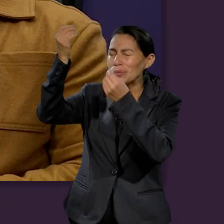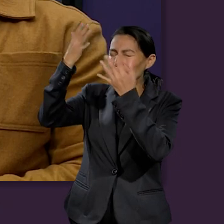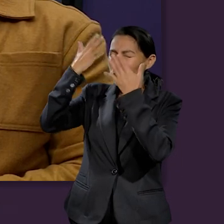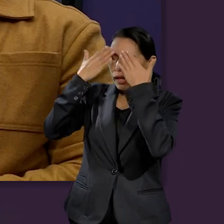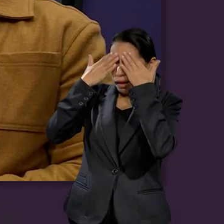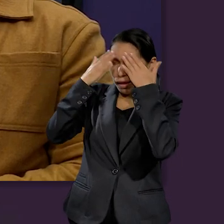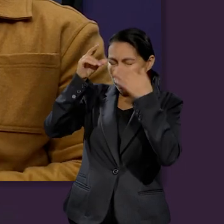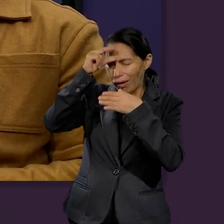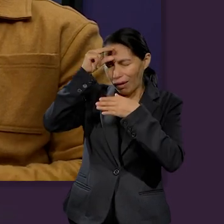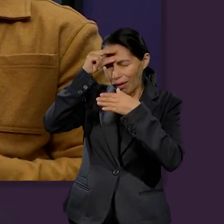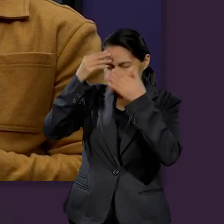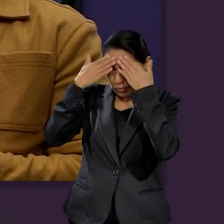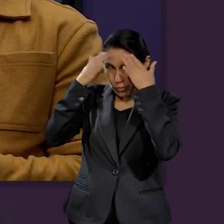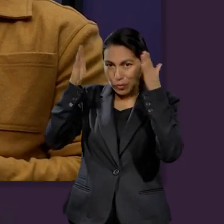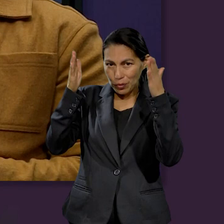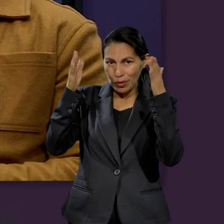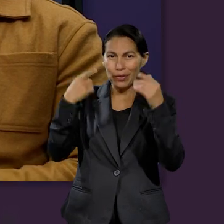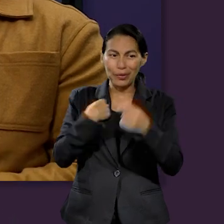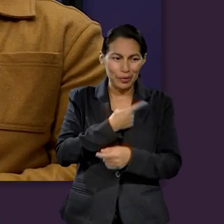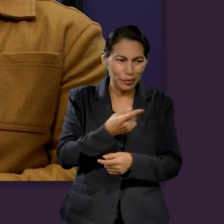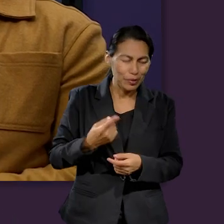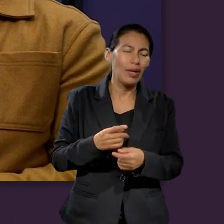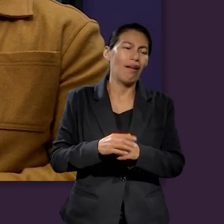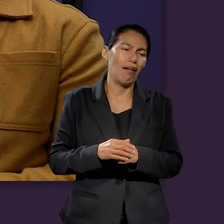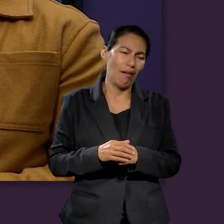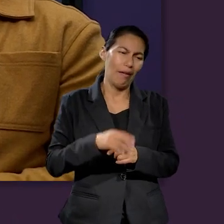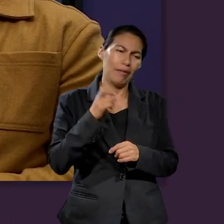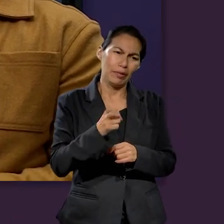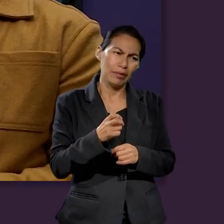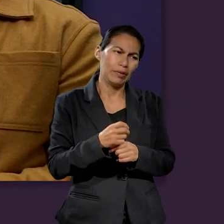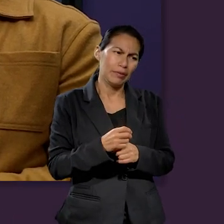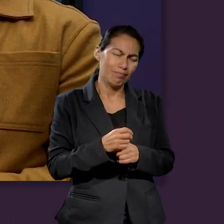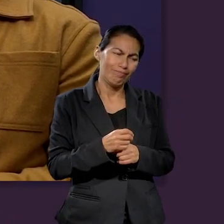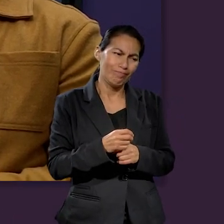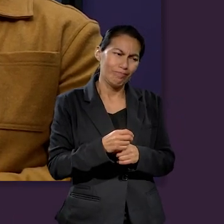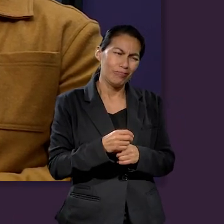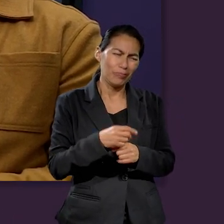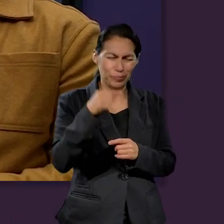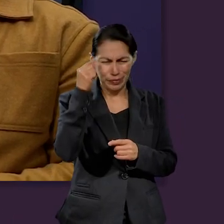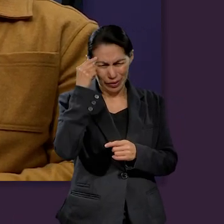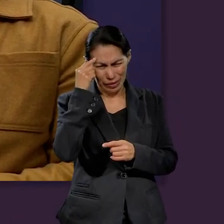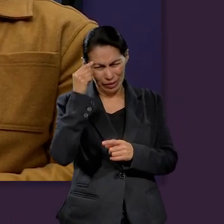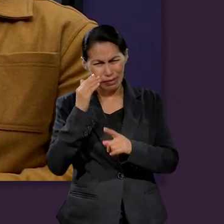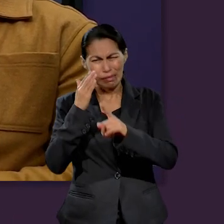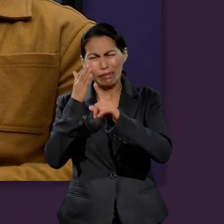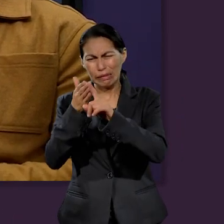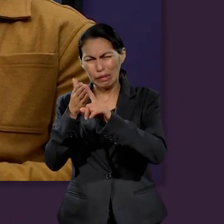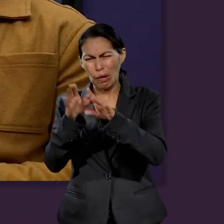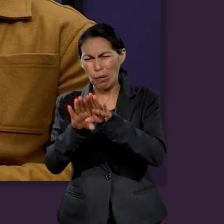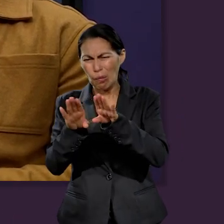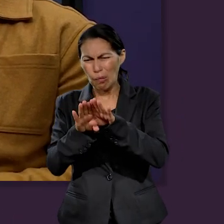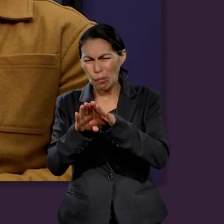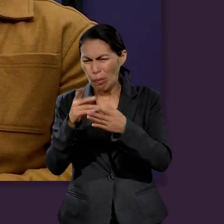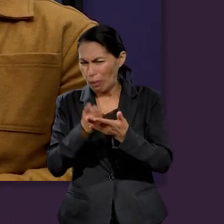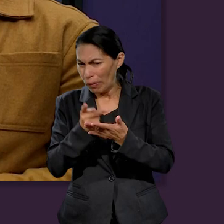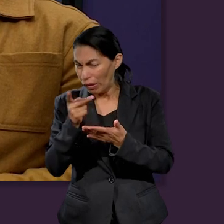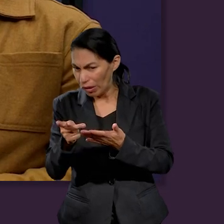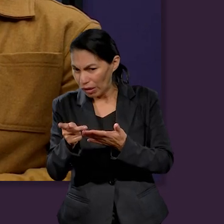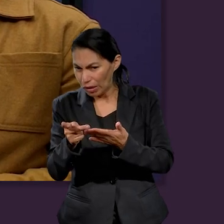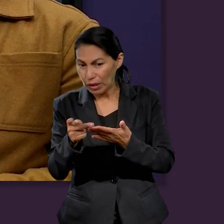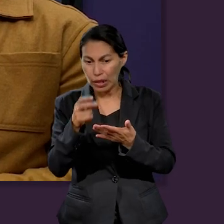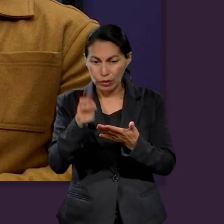igualmente, el cual el primero pues es hacer un prorrateo de un plazo que uno establece para poder pagar esa deuda, ¿no?